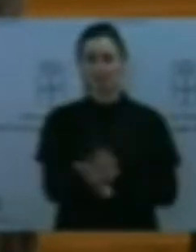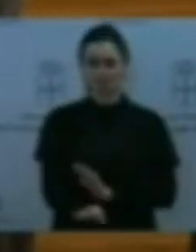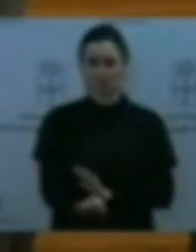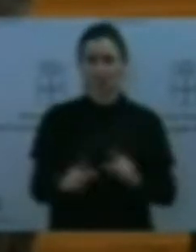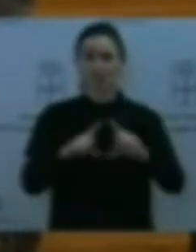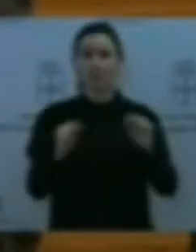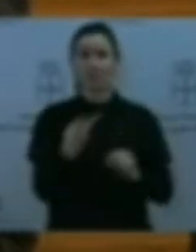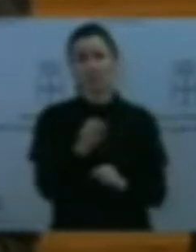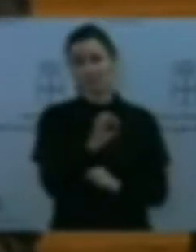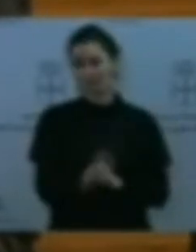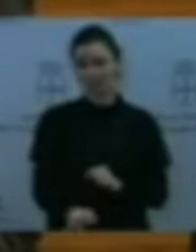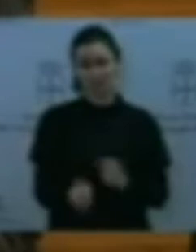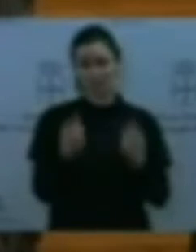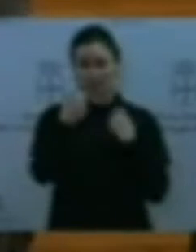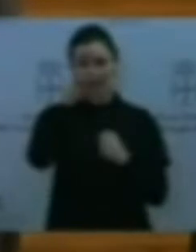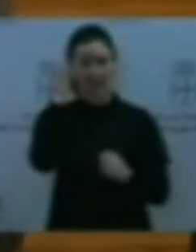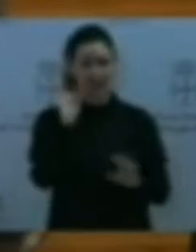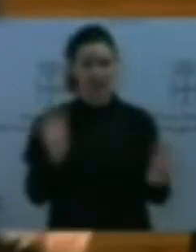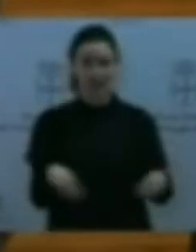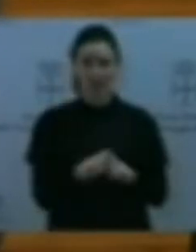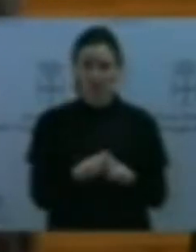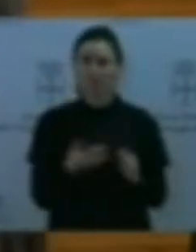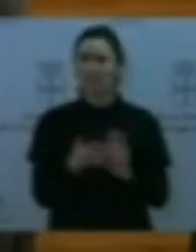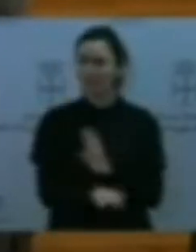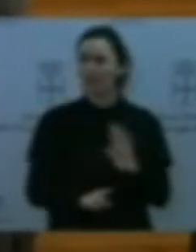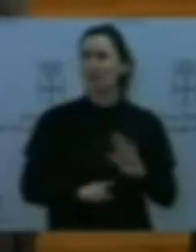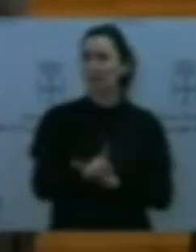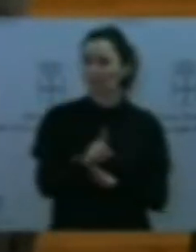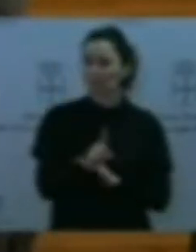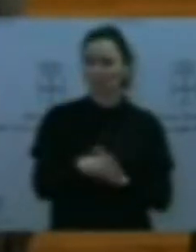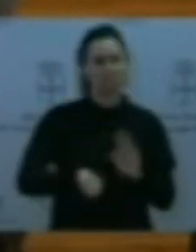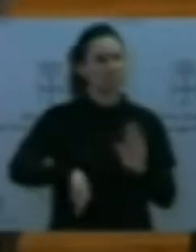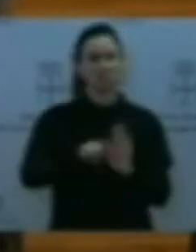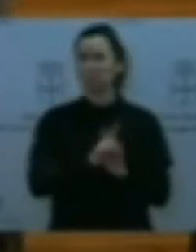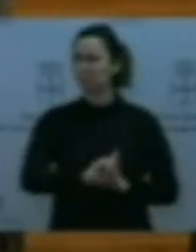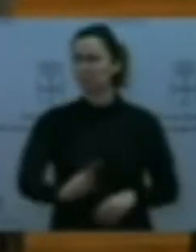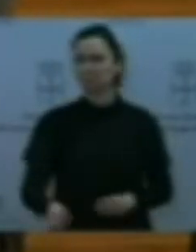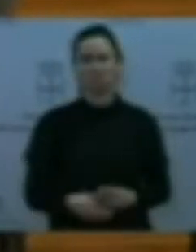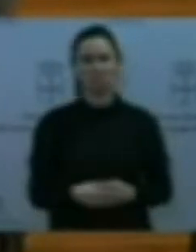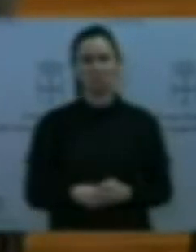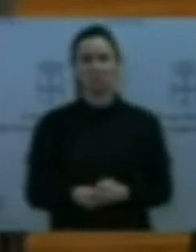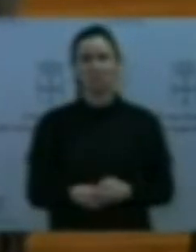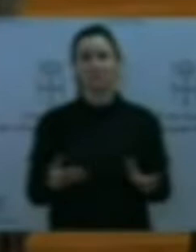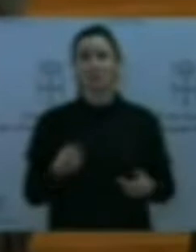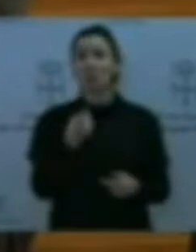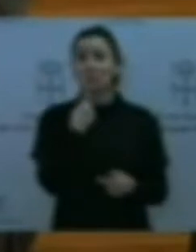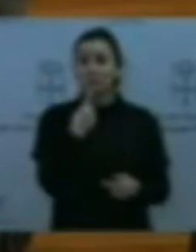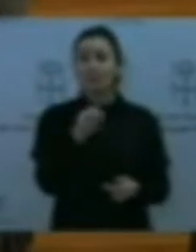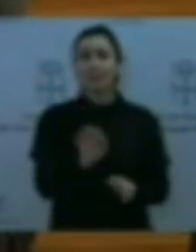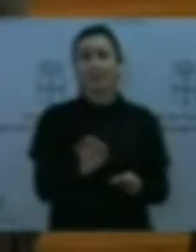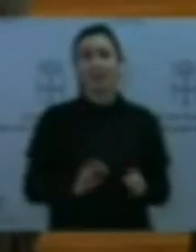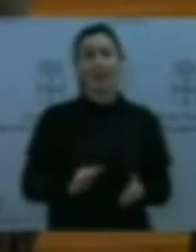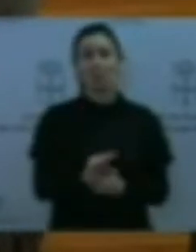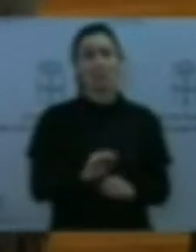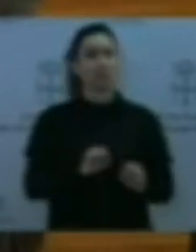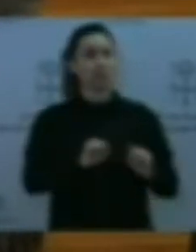¿Eso es progresismo? No me apunto a él. Ustedes deniegan las ayudas y tienen más de 3.500 ayudas rechazadas